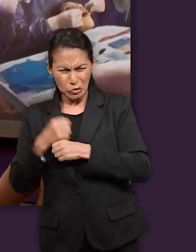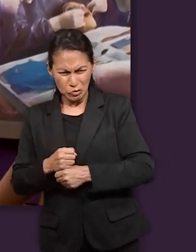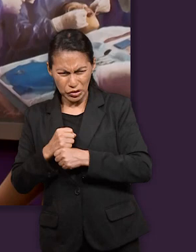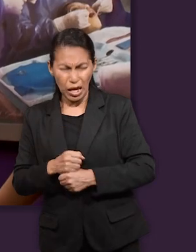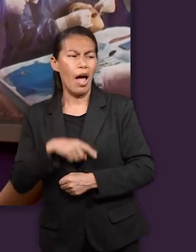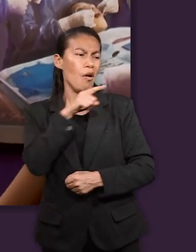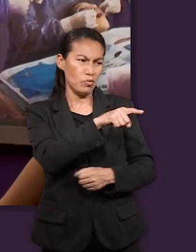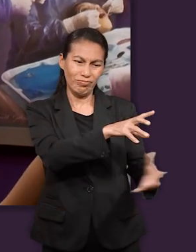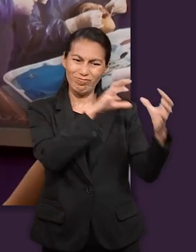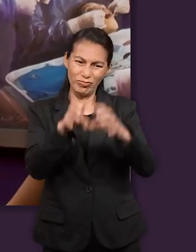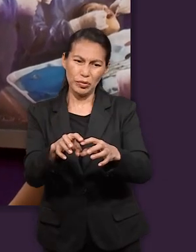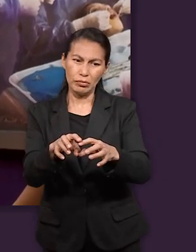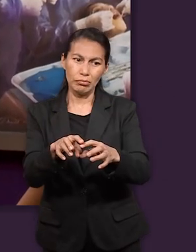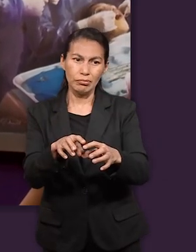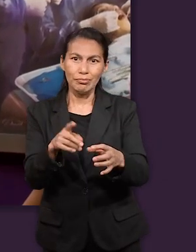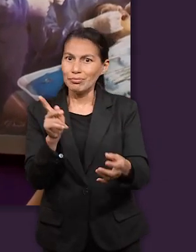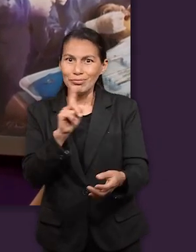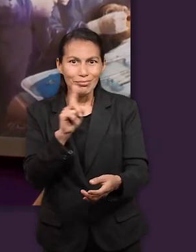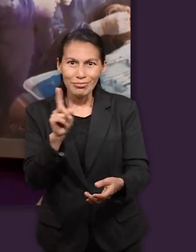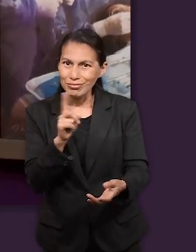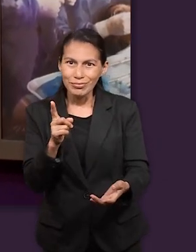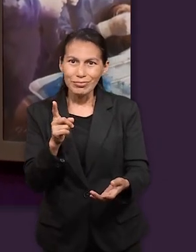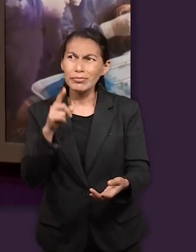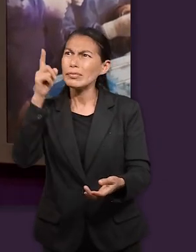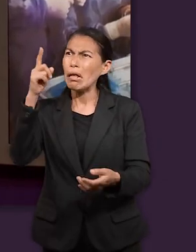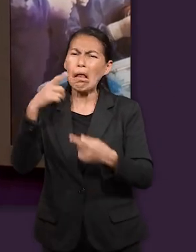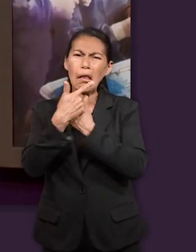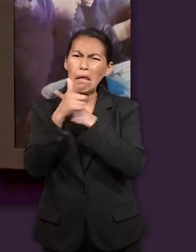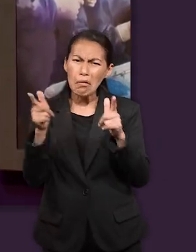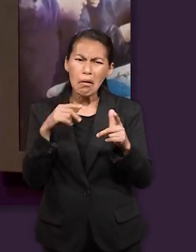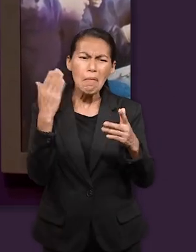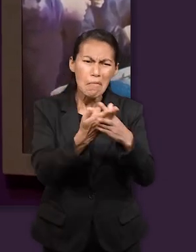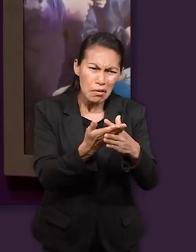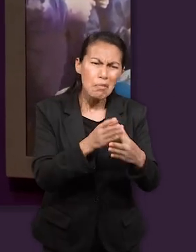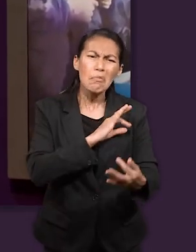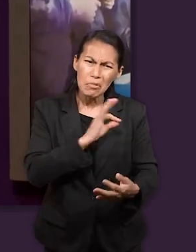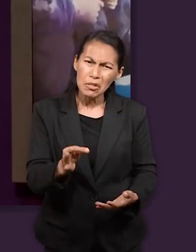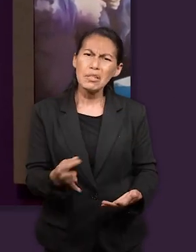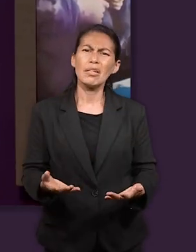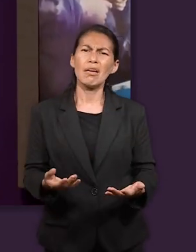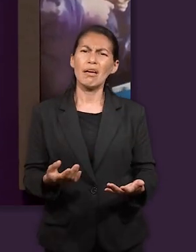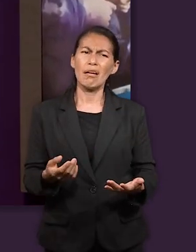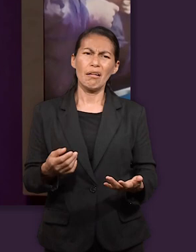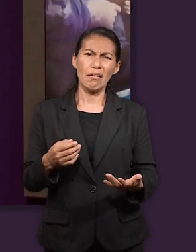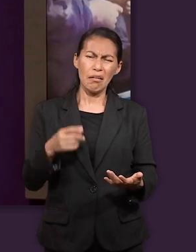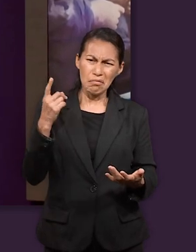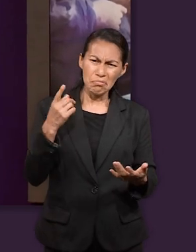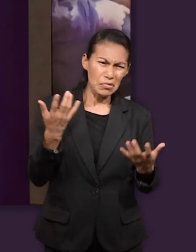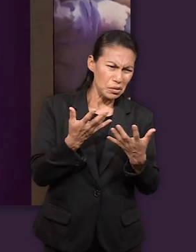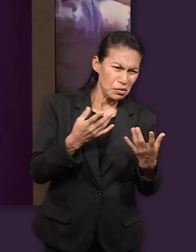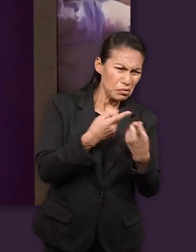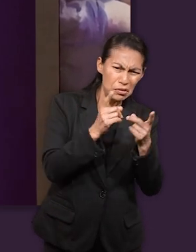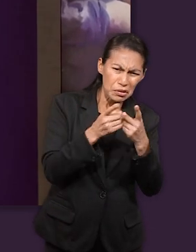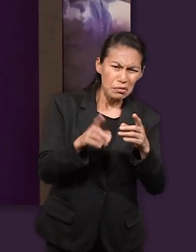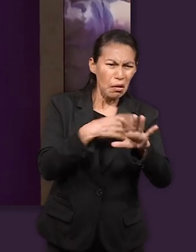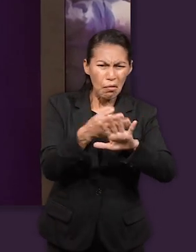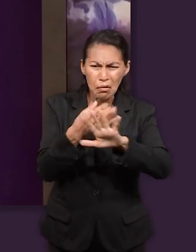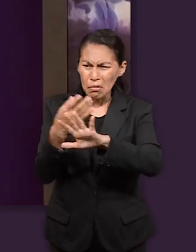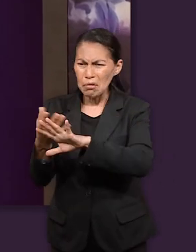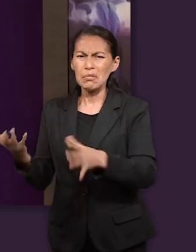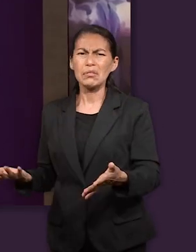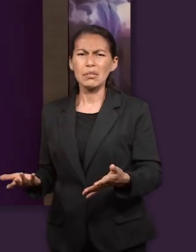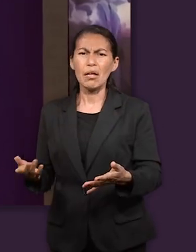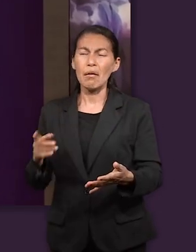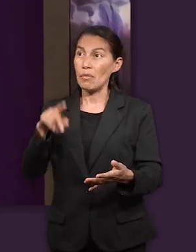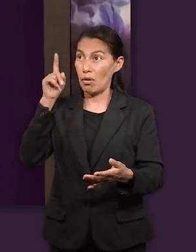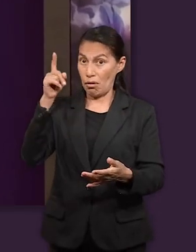lo que él sufrió si él quería los volvía esclavos es más si él quería los mataba y sin embargo nunca tuvo esa